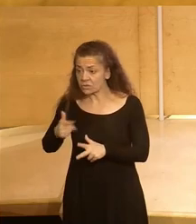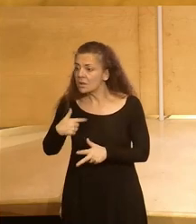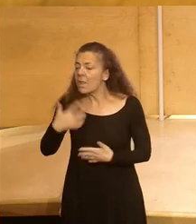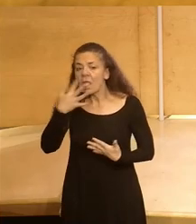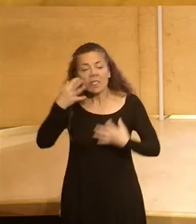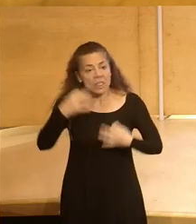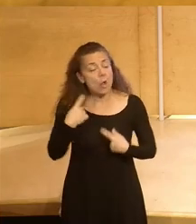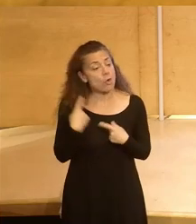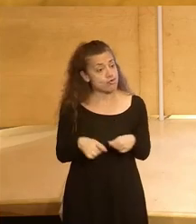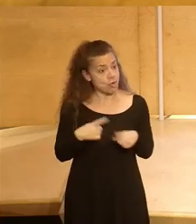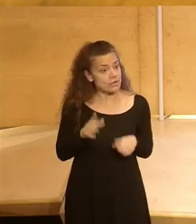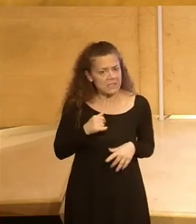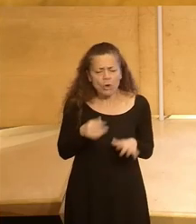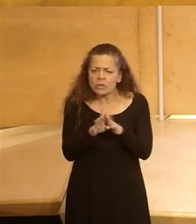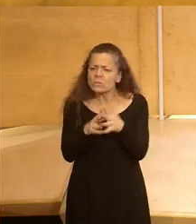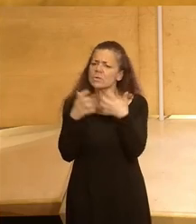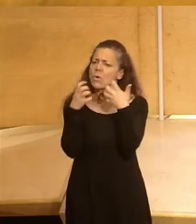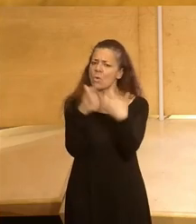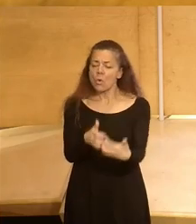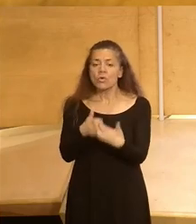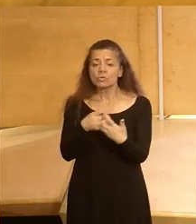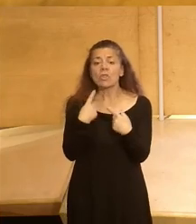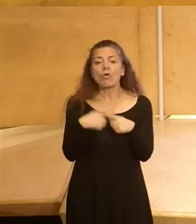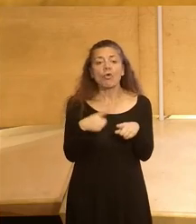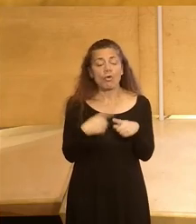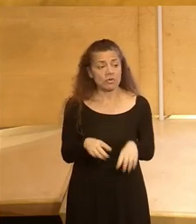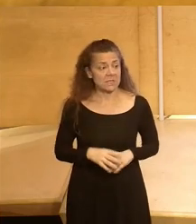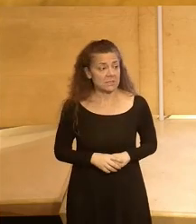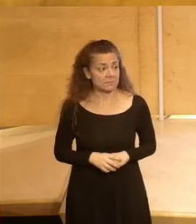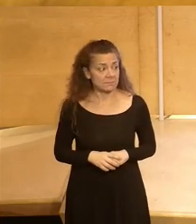por hecho cosas y seguimos luchando por cosas que